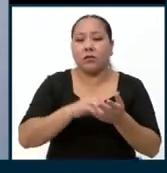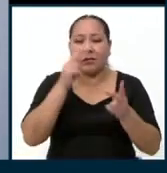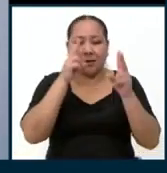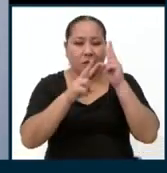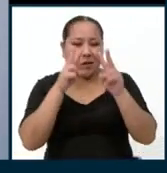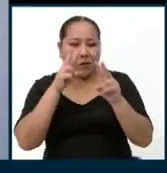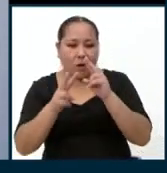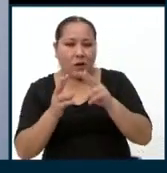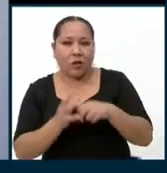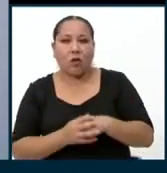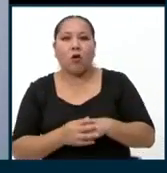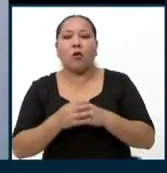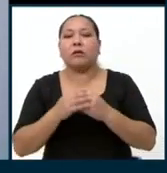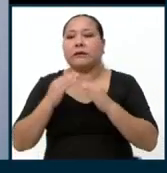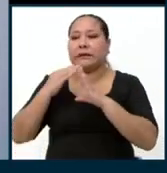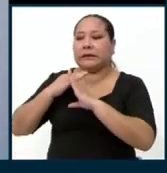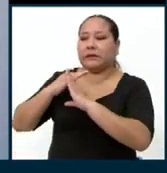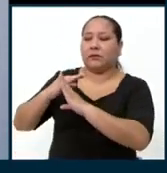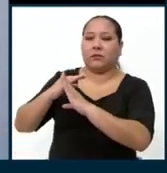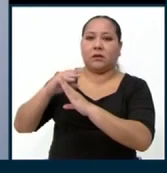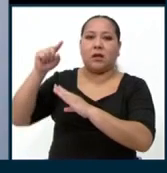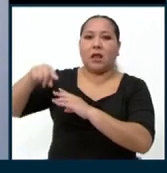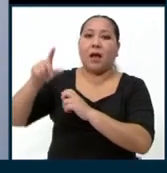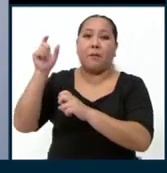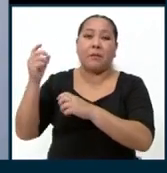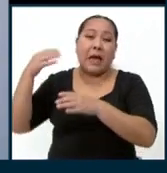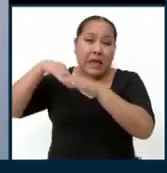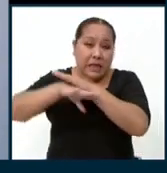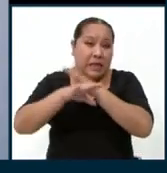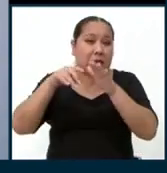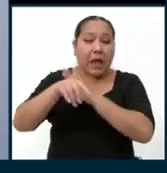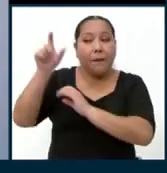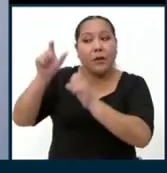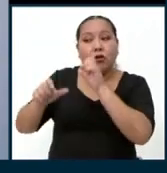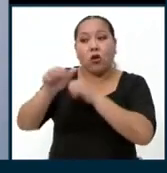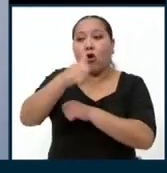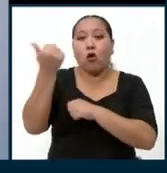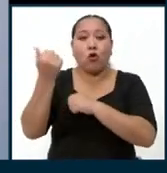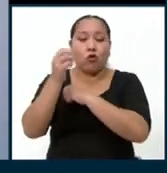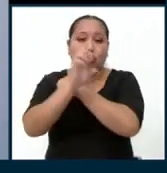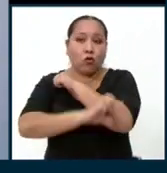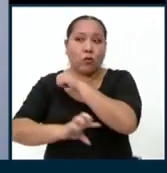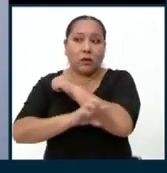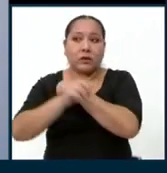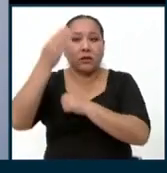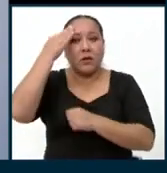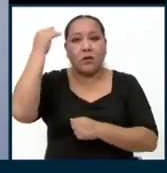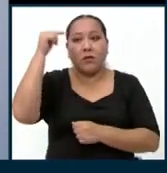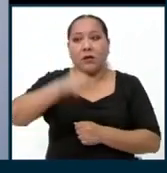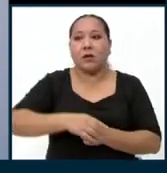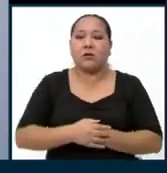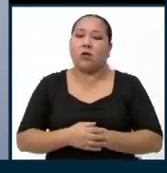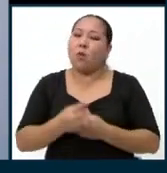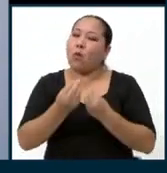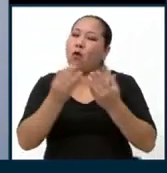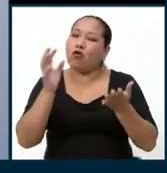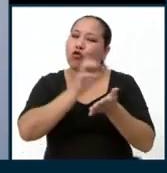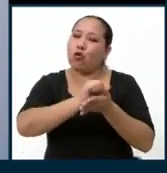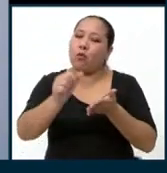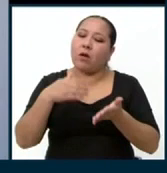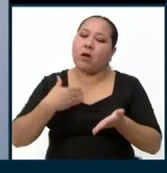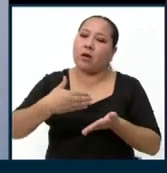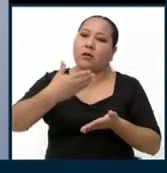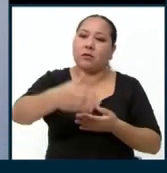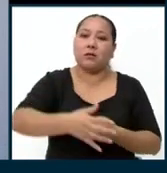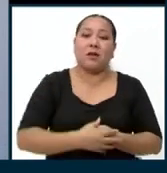venida de turistas del extranjero y sabemos que esta es una situación que puede tener para varios meses, el